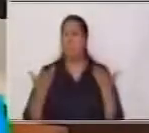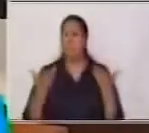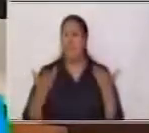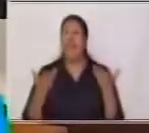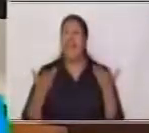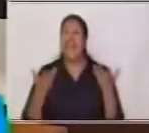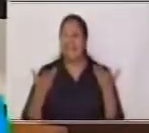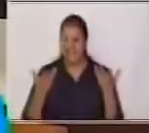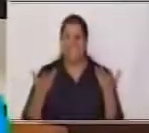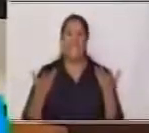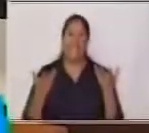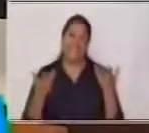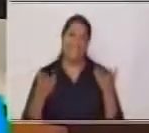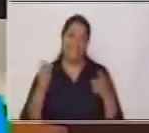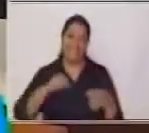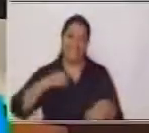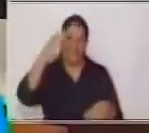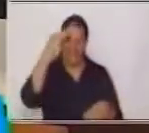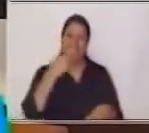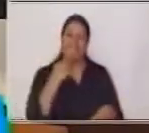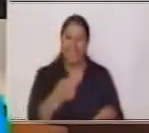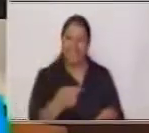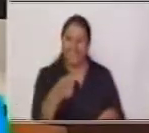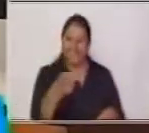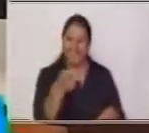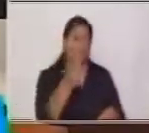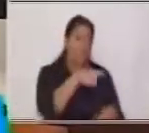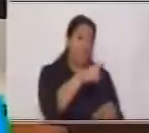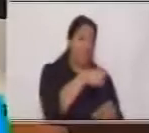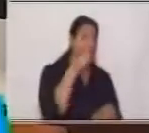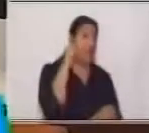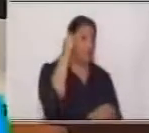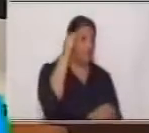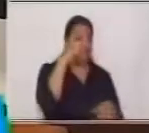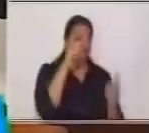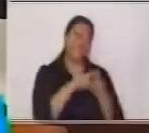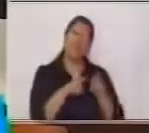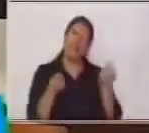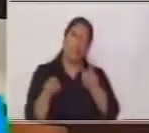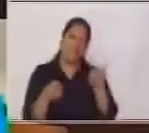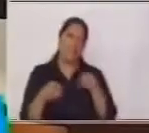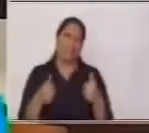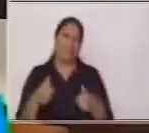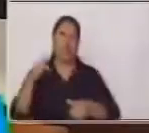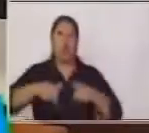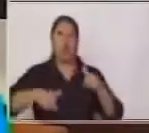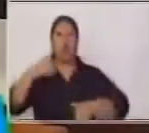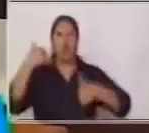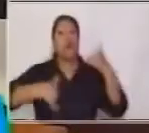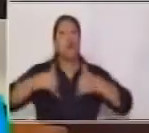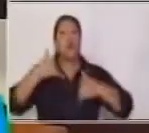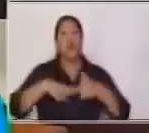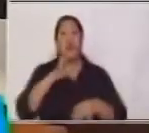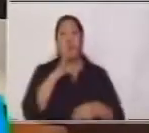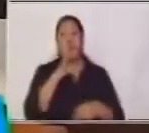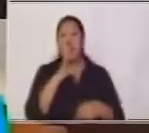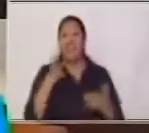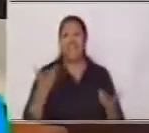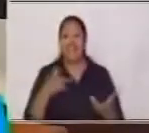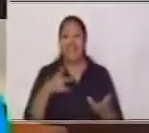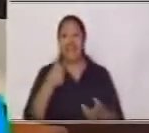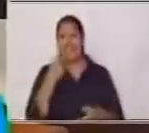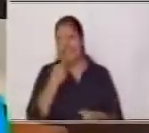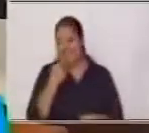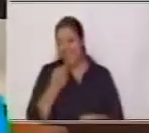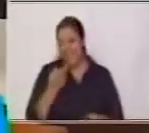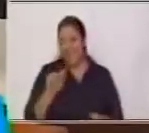Sí Yo sé que respondieron También el adulto responsable Trabajamos Juegos verbales Aprendimos Adivinanzas